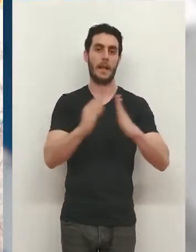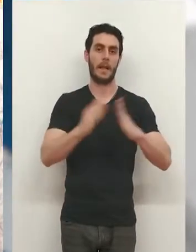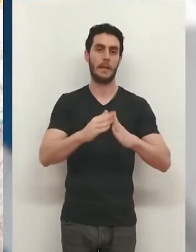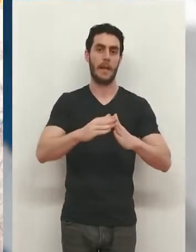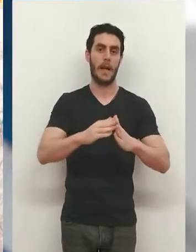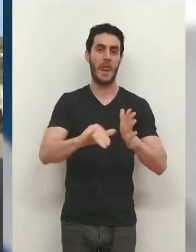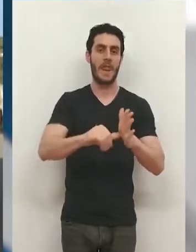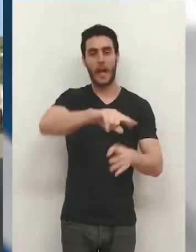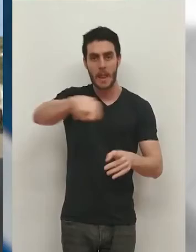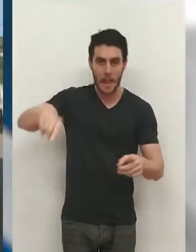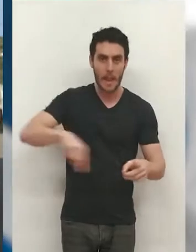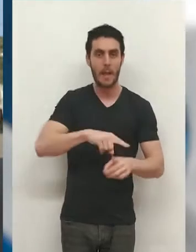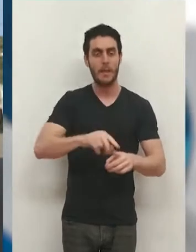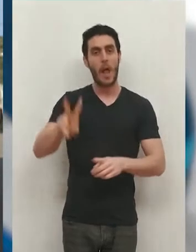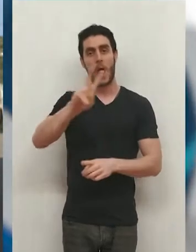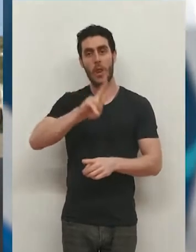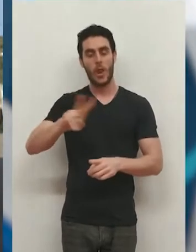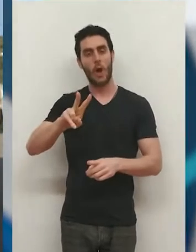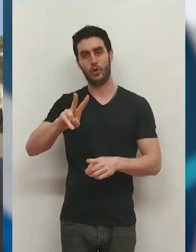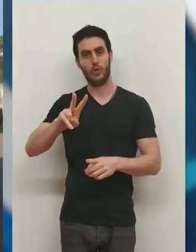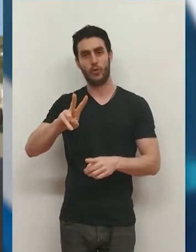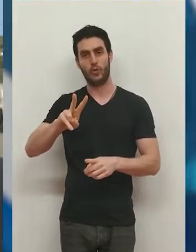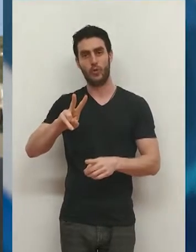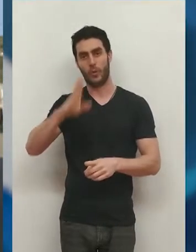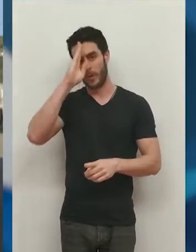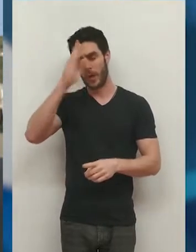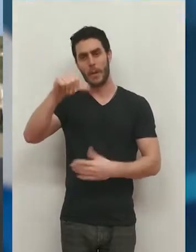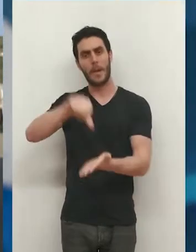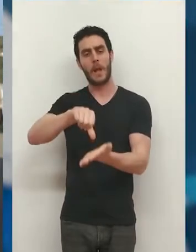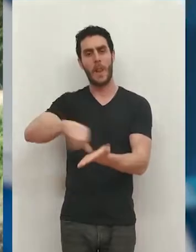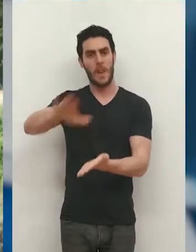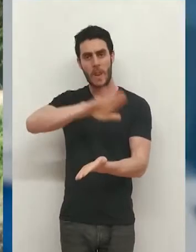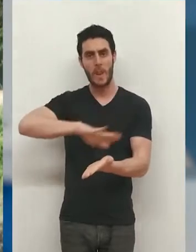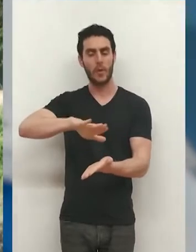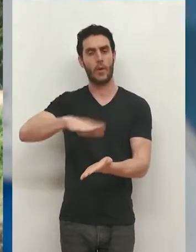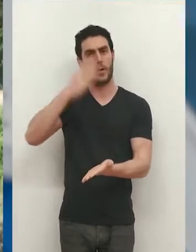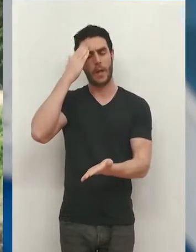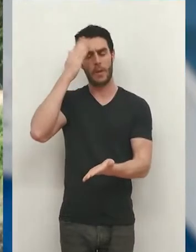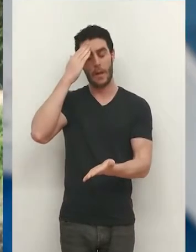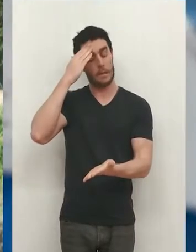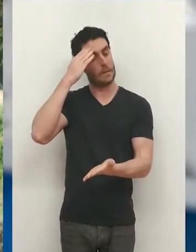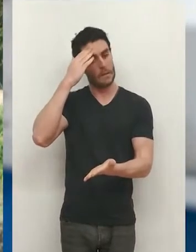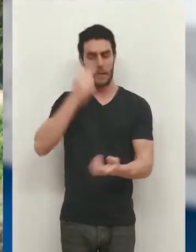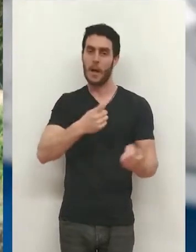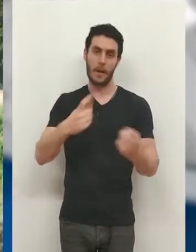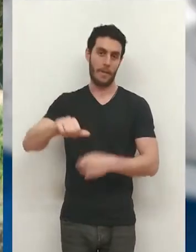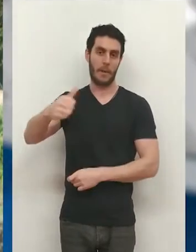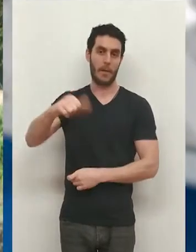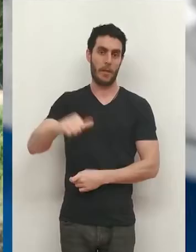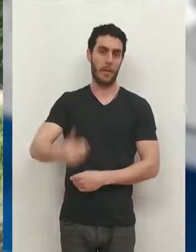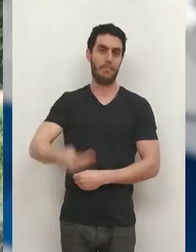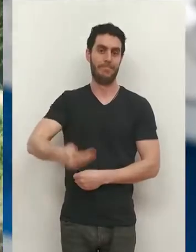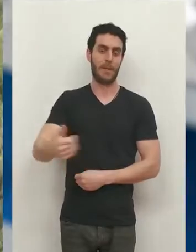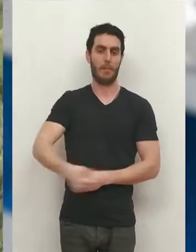viviendas del perímetro. Las dos que están directamente en el área afectada, la de pie y la de cabecera, pues necesitan valoraciones